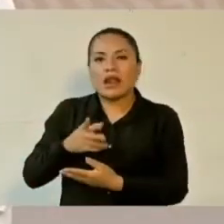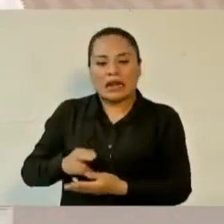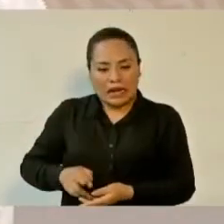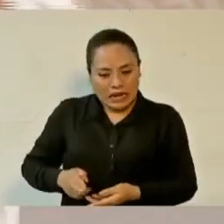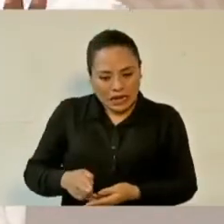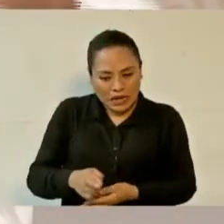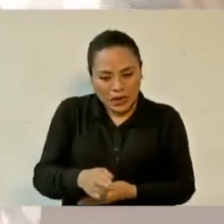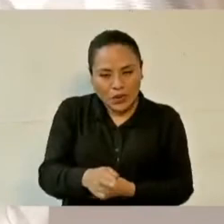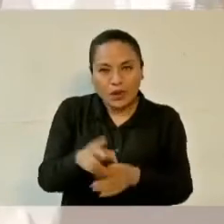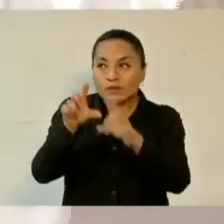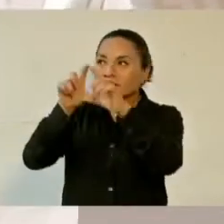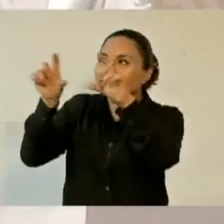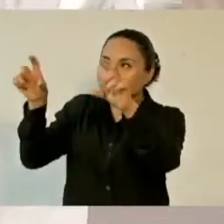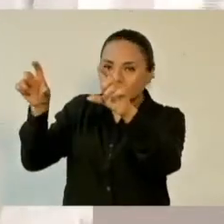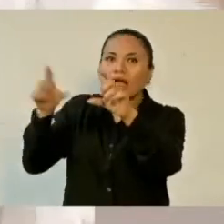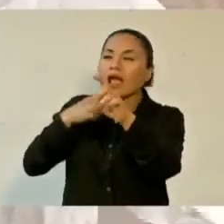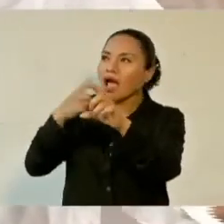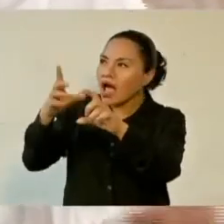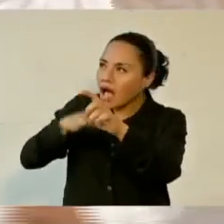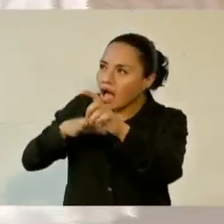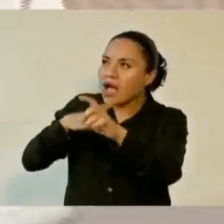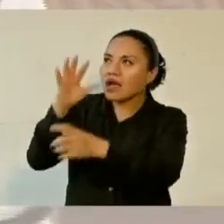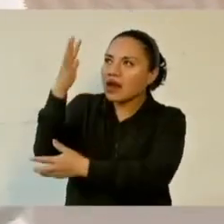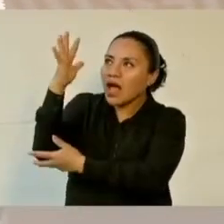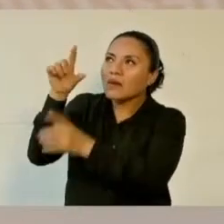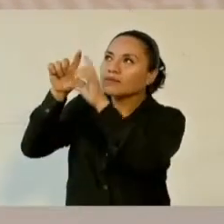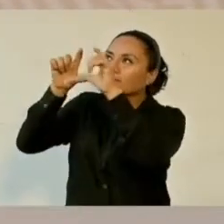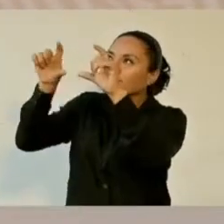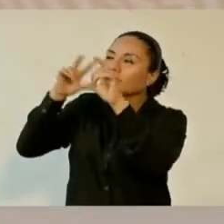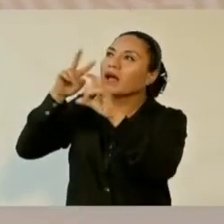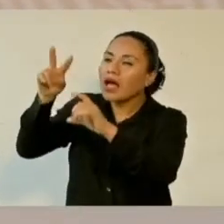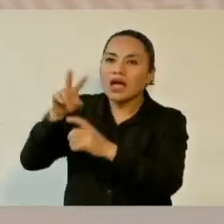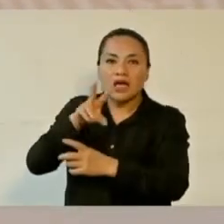no se puede tirar fertilizante al río,